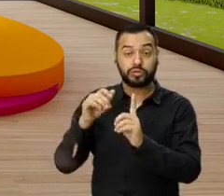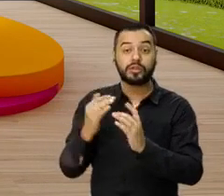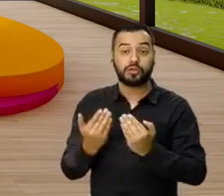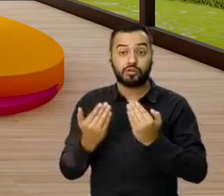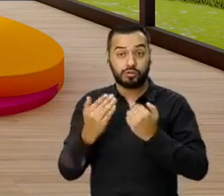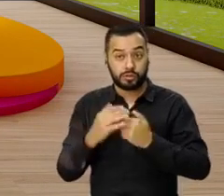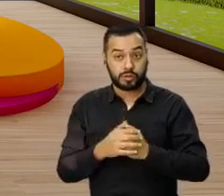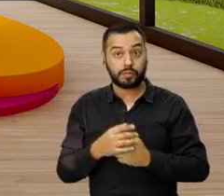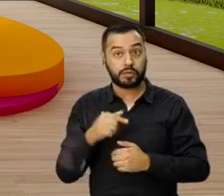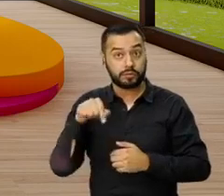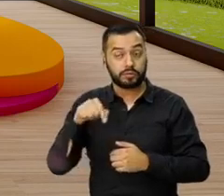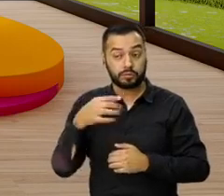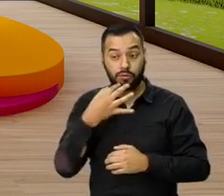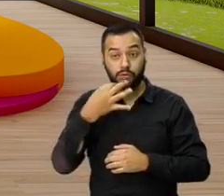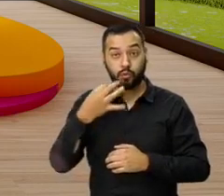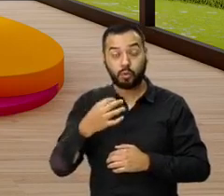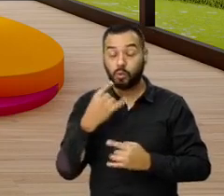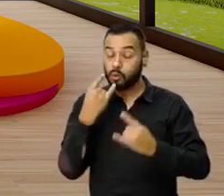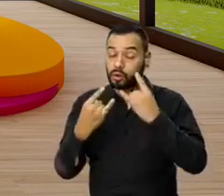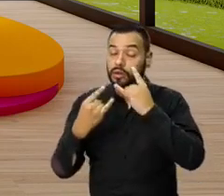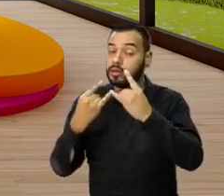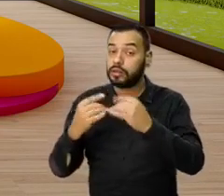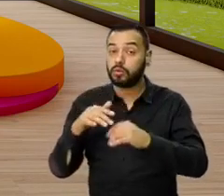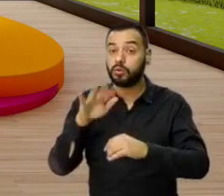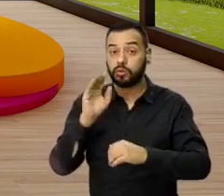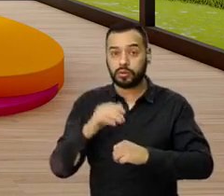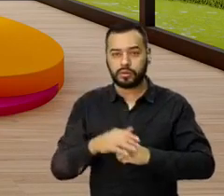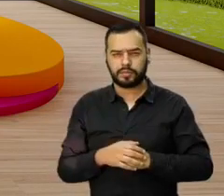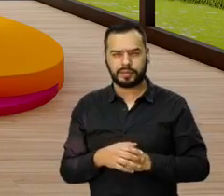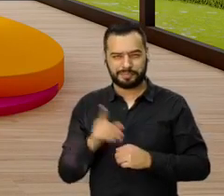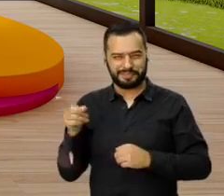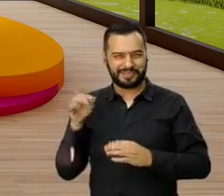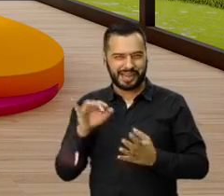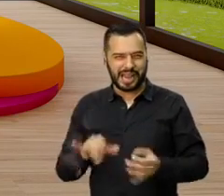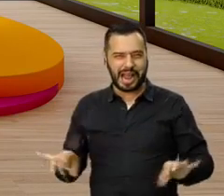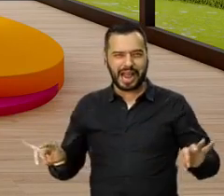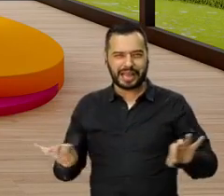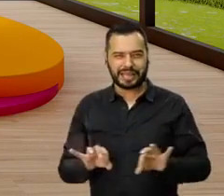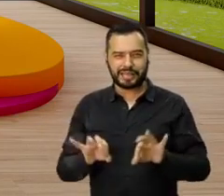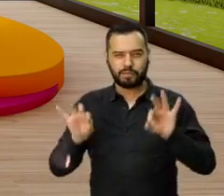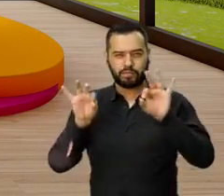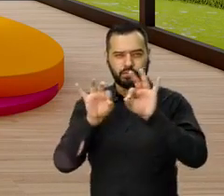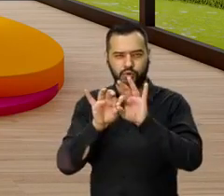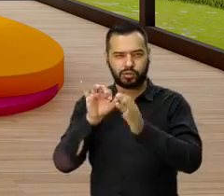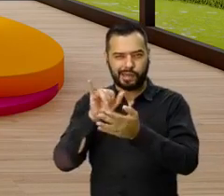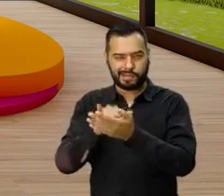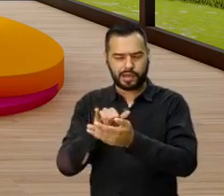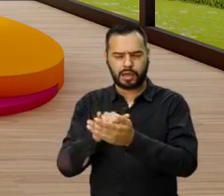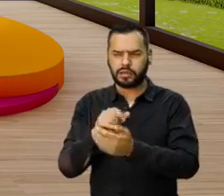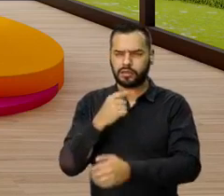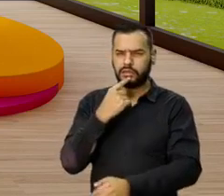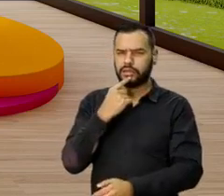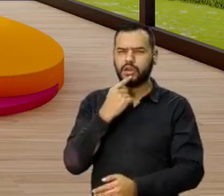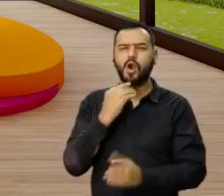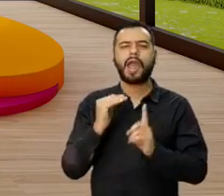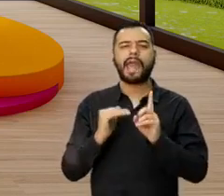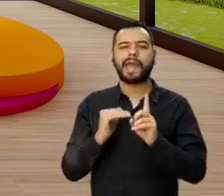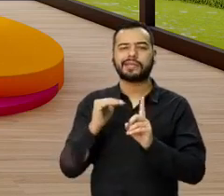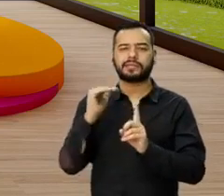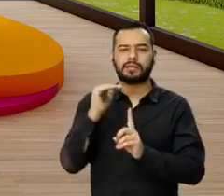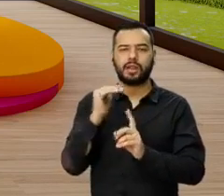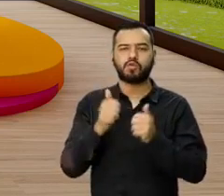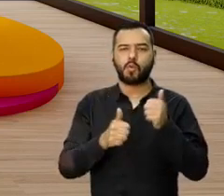es. Esto de verdad me parece súper interesante. Hay algo aquí importante y es que tú defines el estrato.